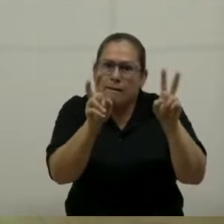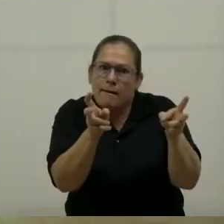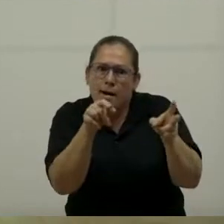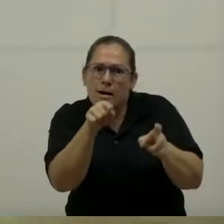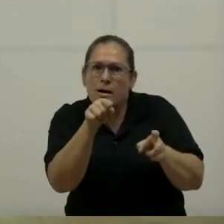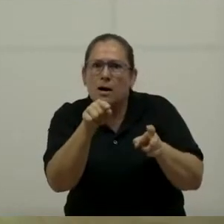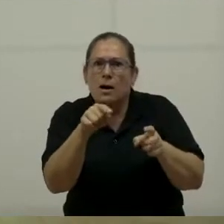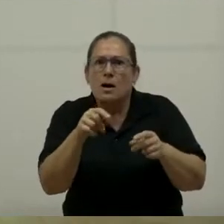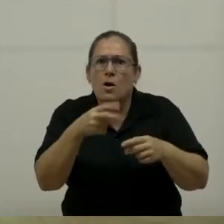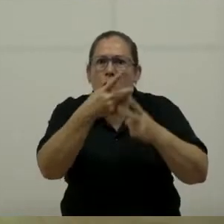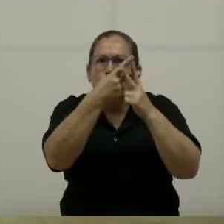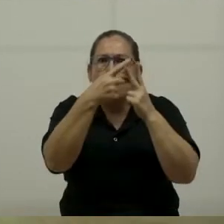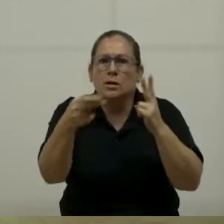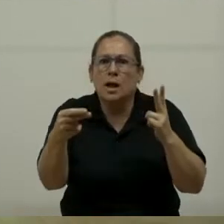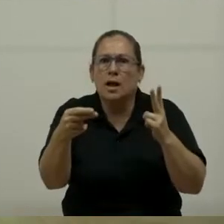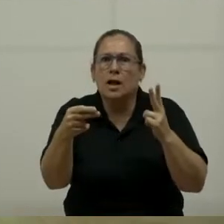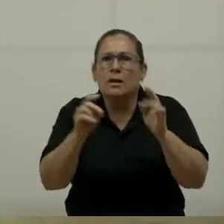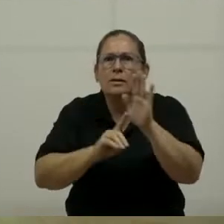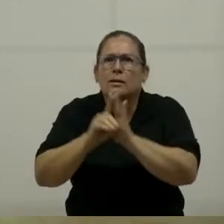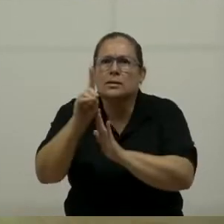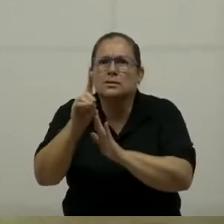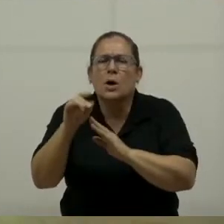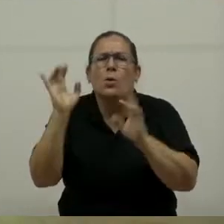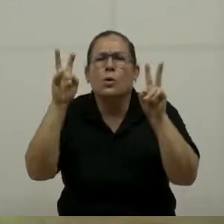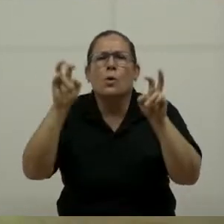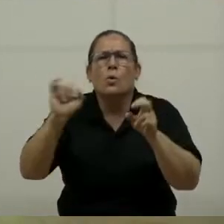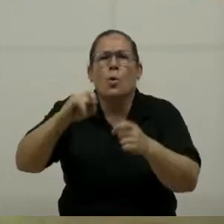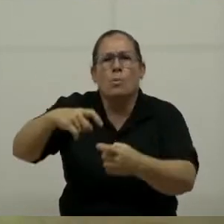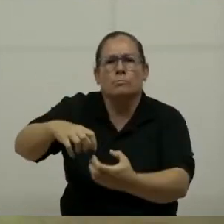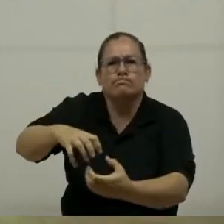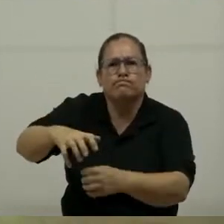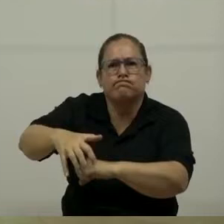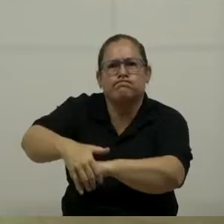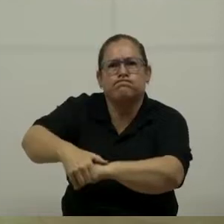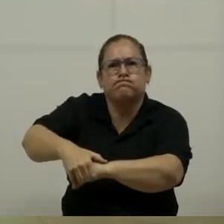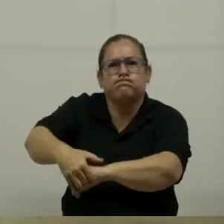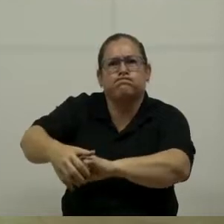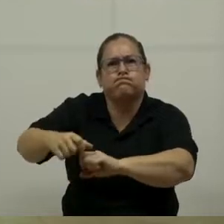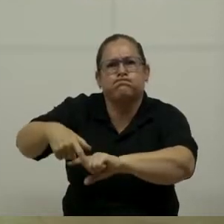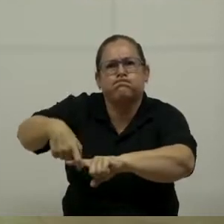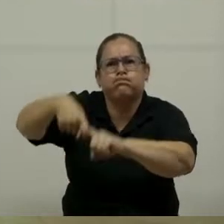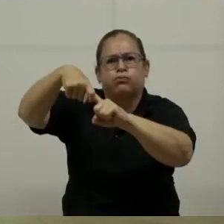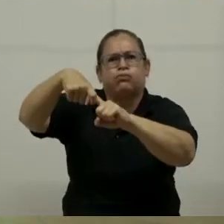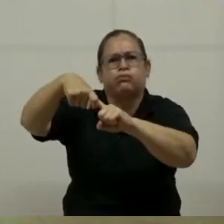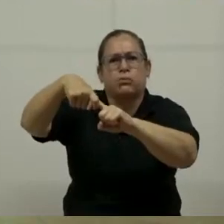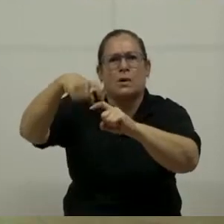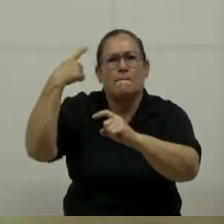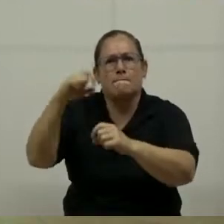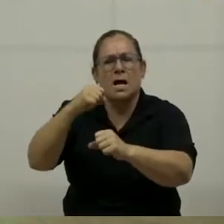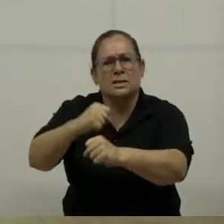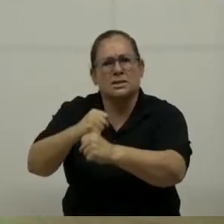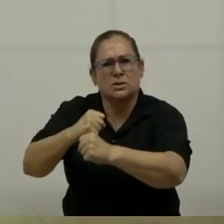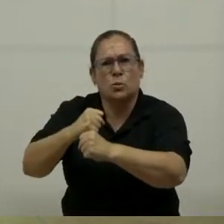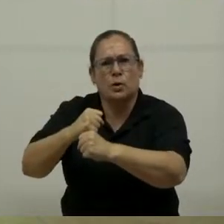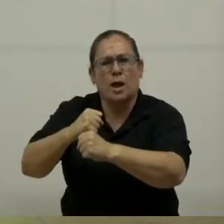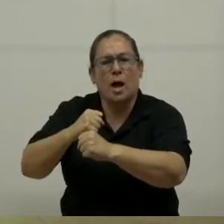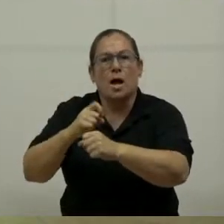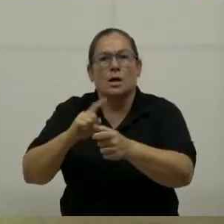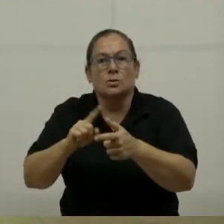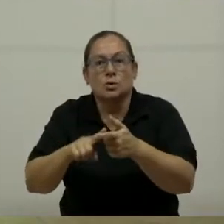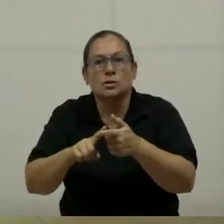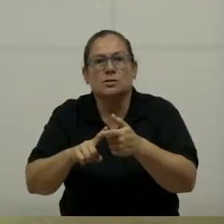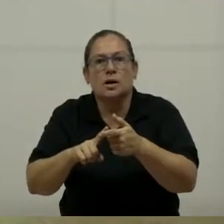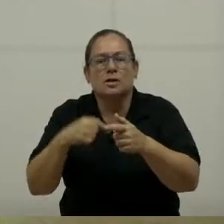vez es el ancla de todo el desarrollo turístico, son las anclas de los desarrollos turísticos, eliminar el factor de máxima demanda. Y explico aquí